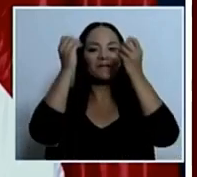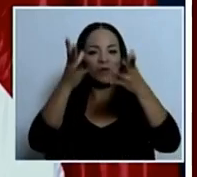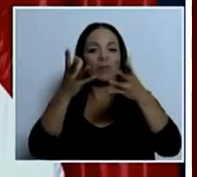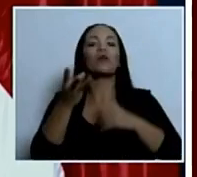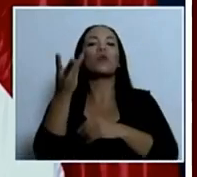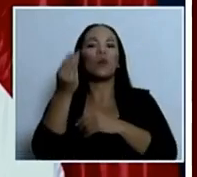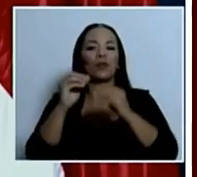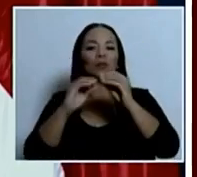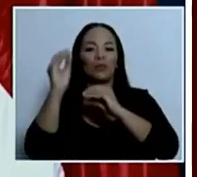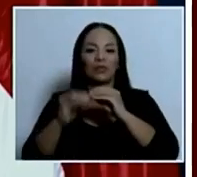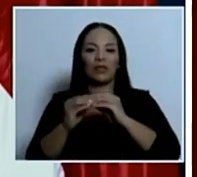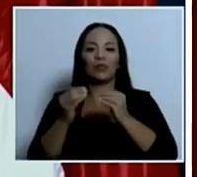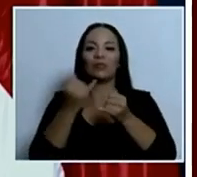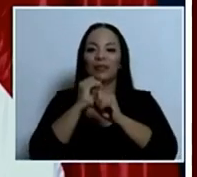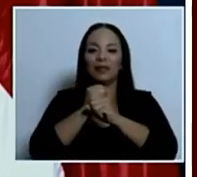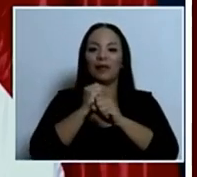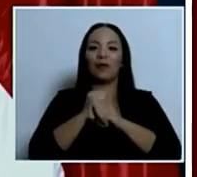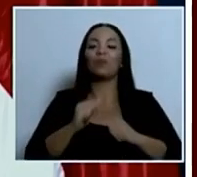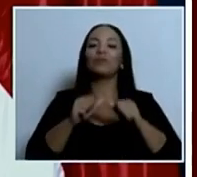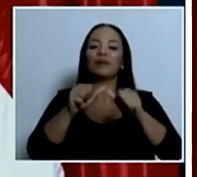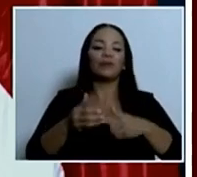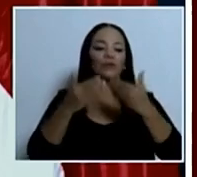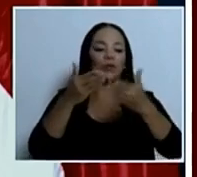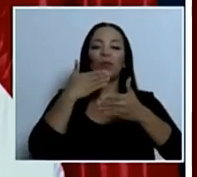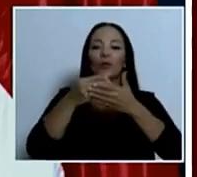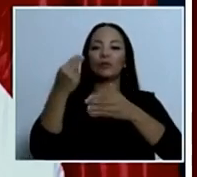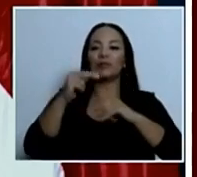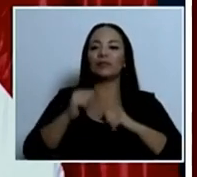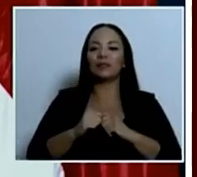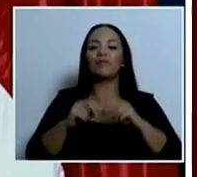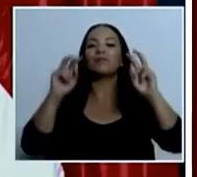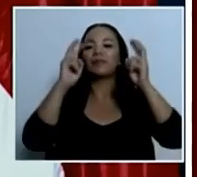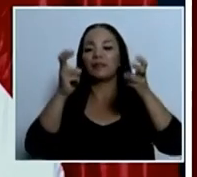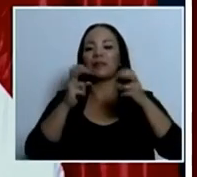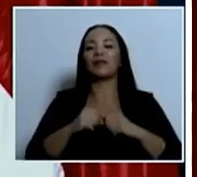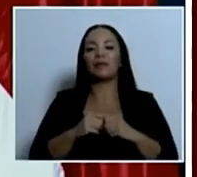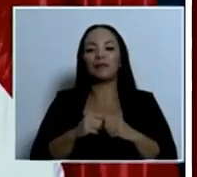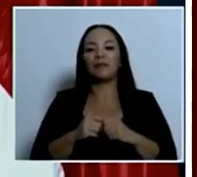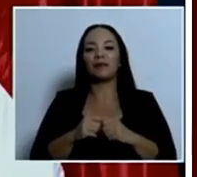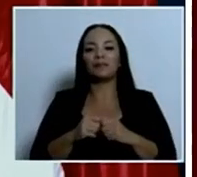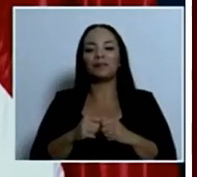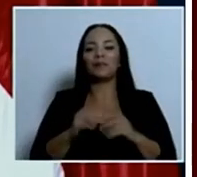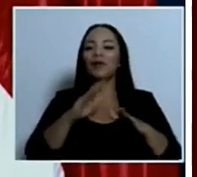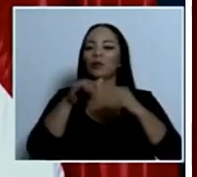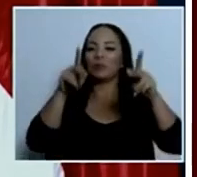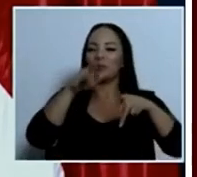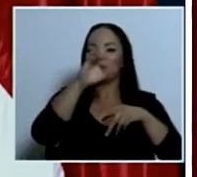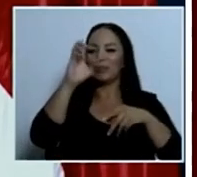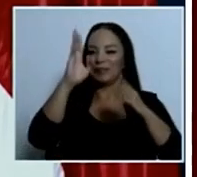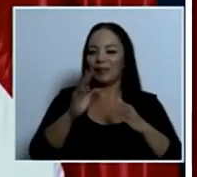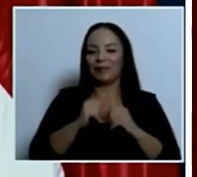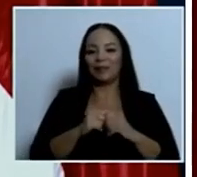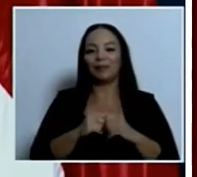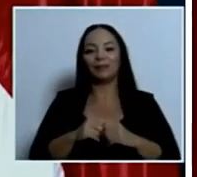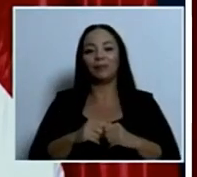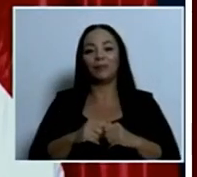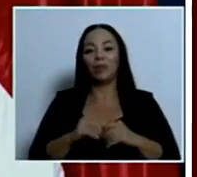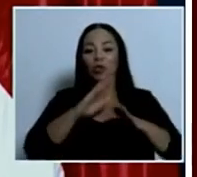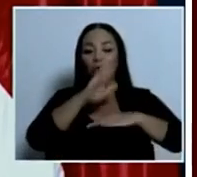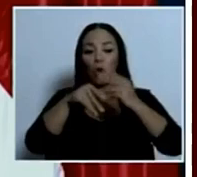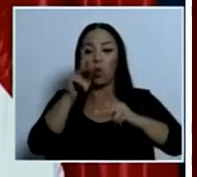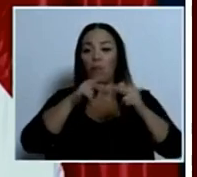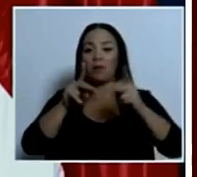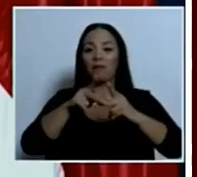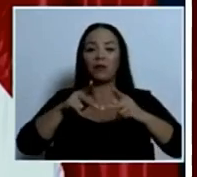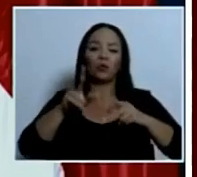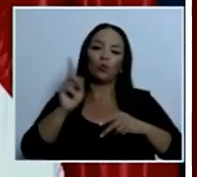Seguimos dando buenas noticias en el campo económico costarricenses. No todo está perfecto, pero obviamente